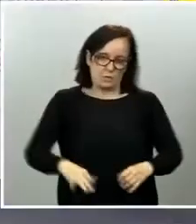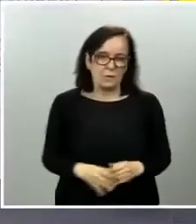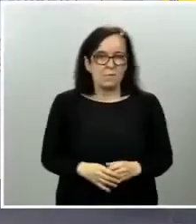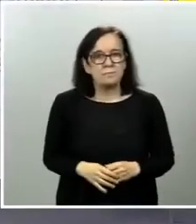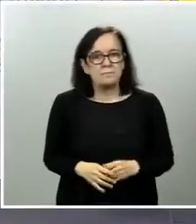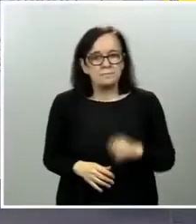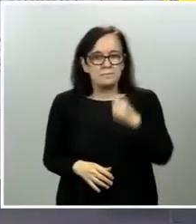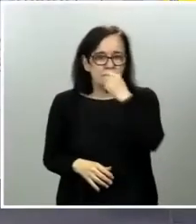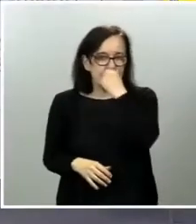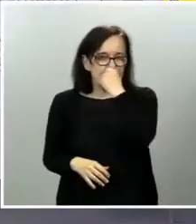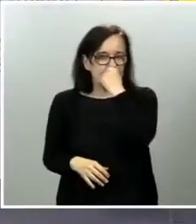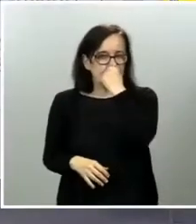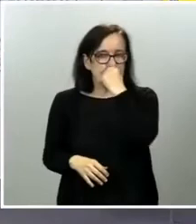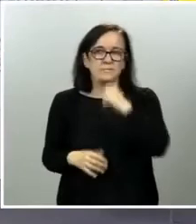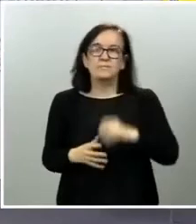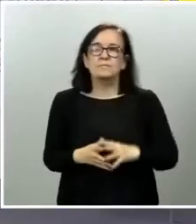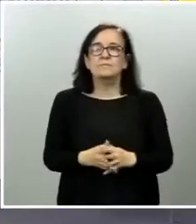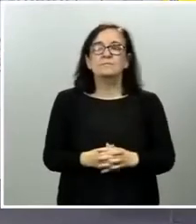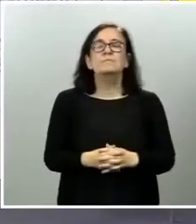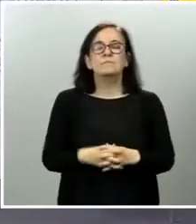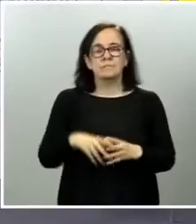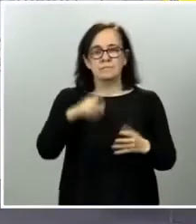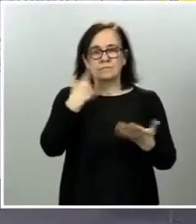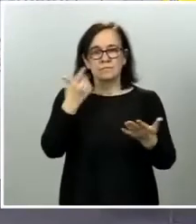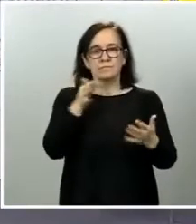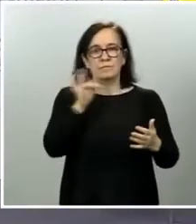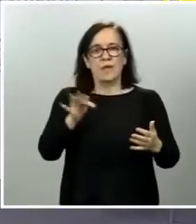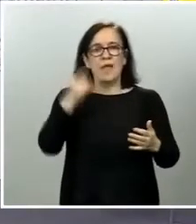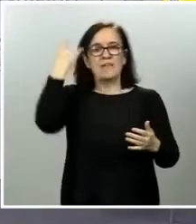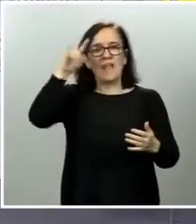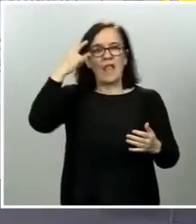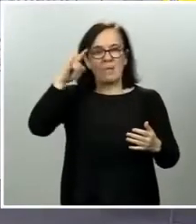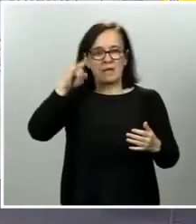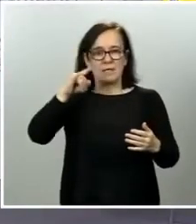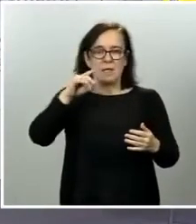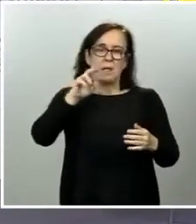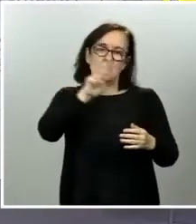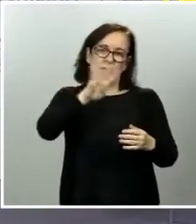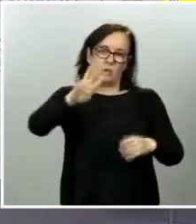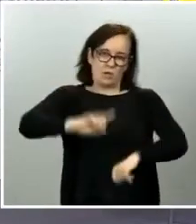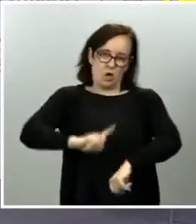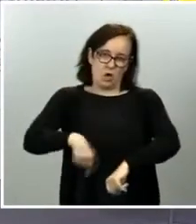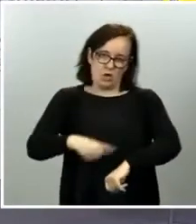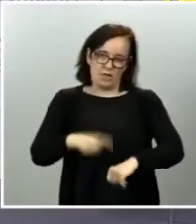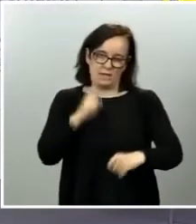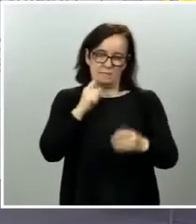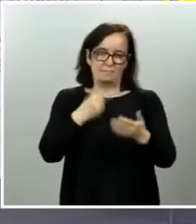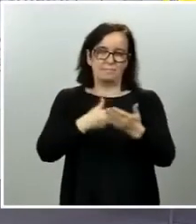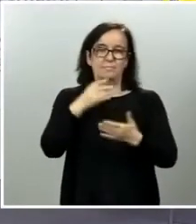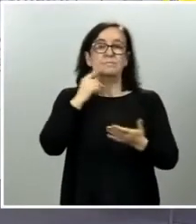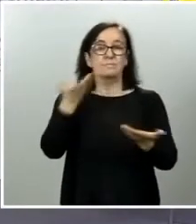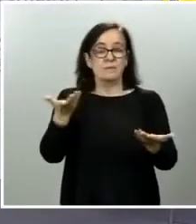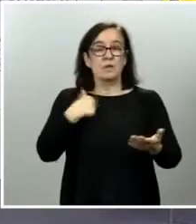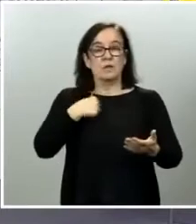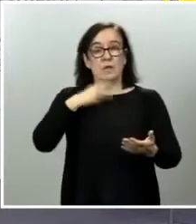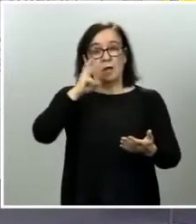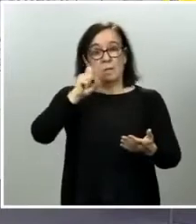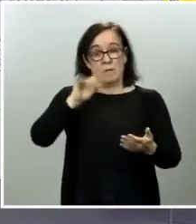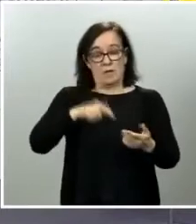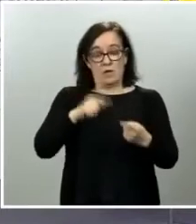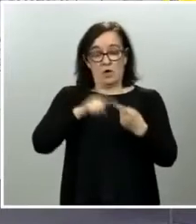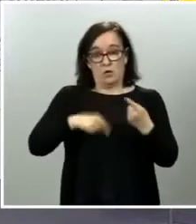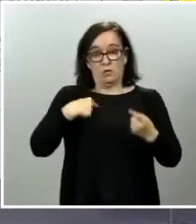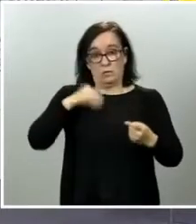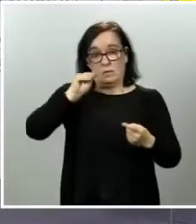Es el turno ahora de Salamanca 24 horas. Adelante. Hola, buenas tardes ministros. Soy Pedro Hernández de Salamanca 24 horas.